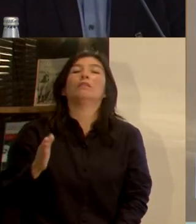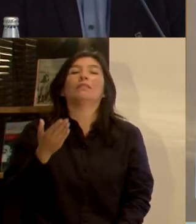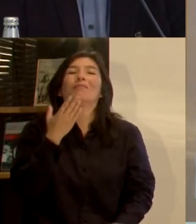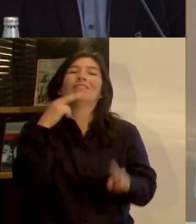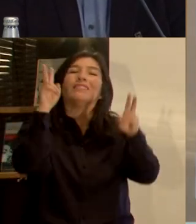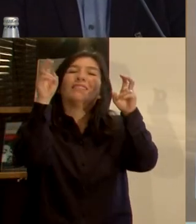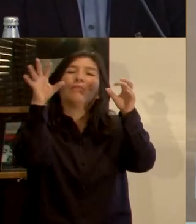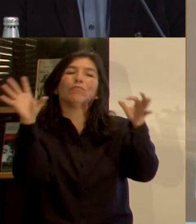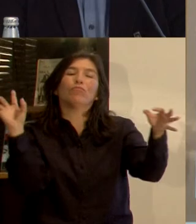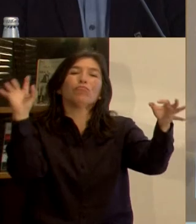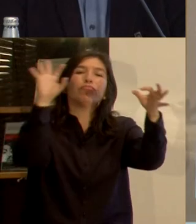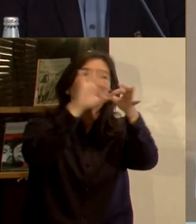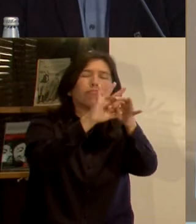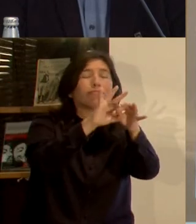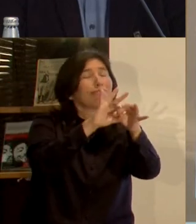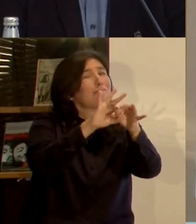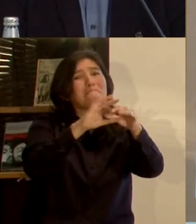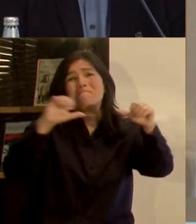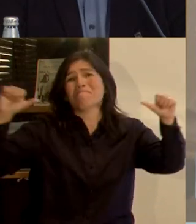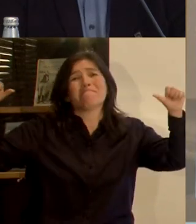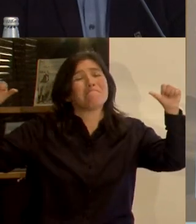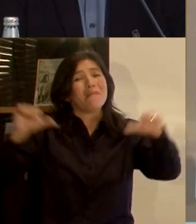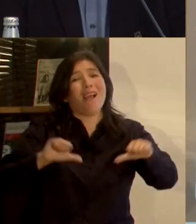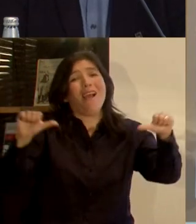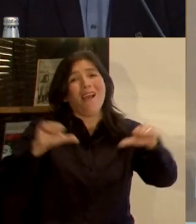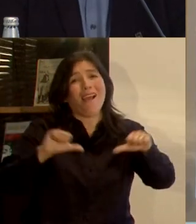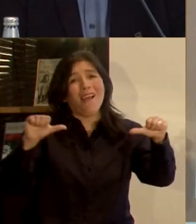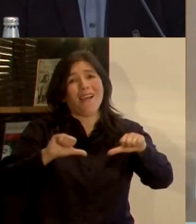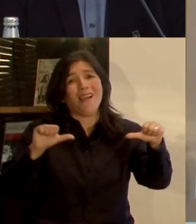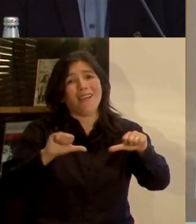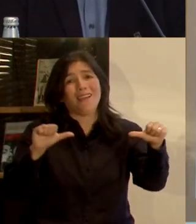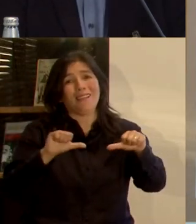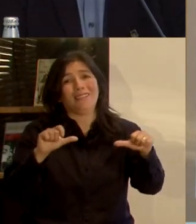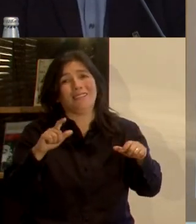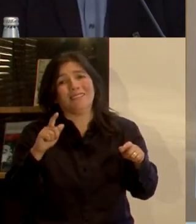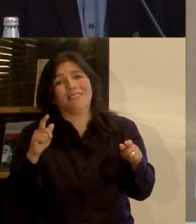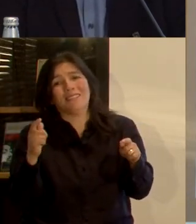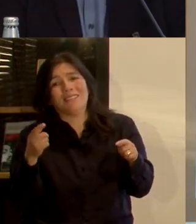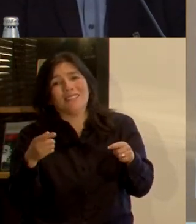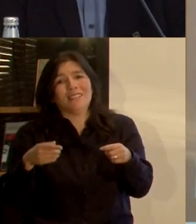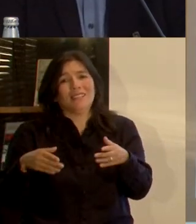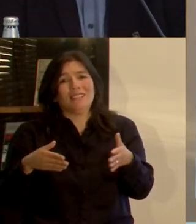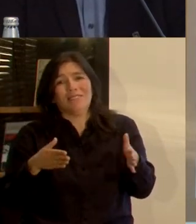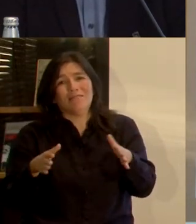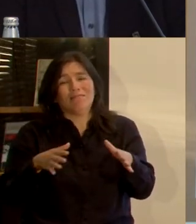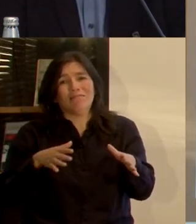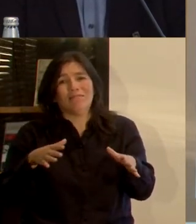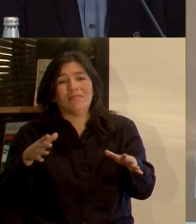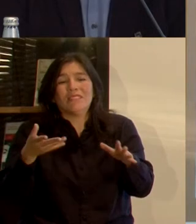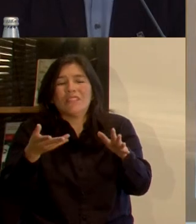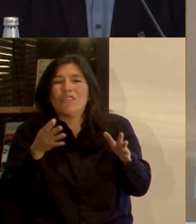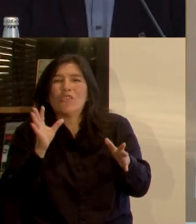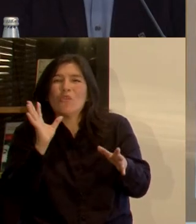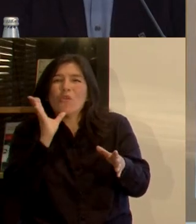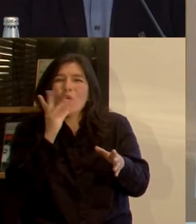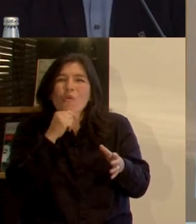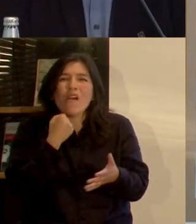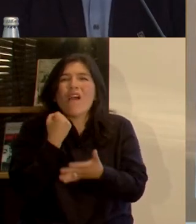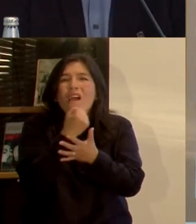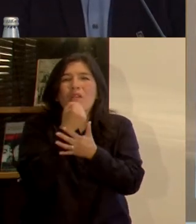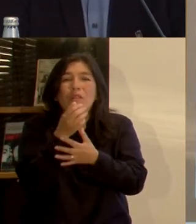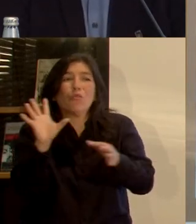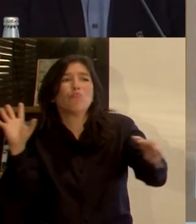temas de conectividad, que es un desastre, que evidentemente no implica cuán lejos vives del centro, sino cuáles son los medios con los cuales tú